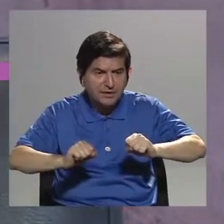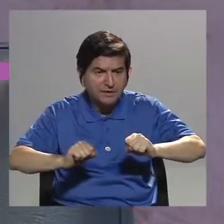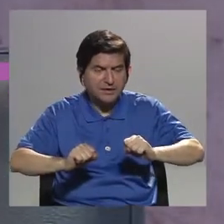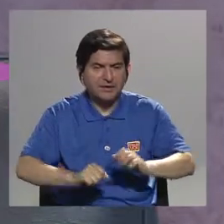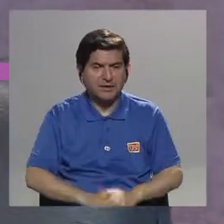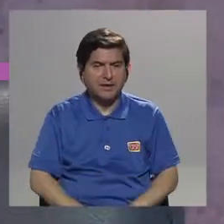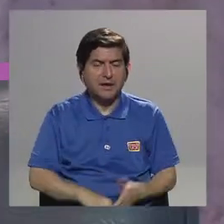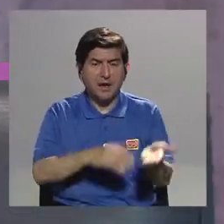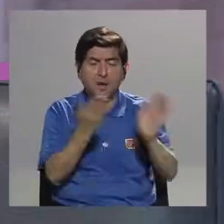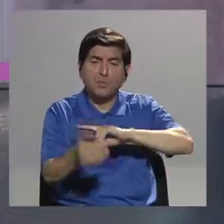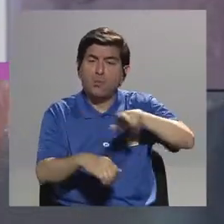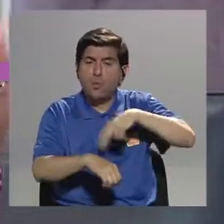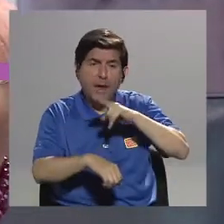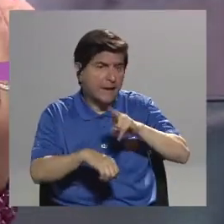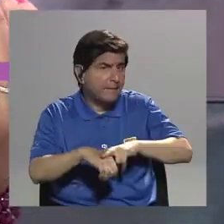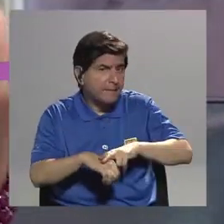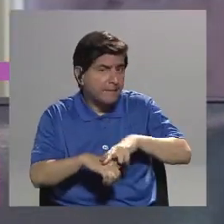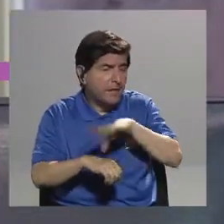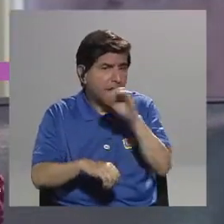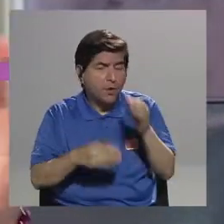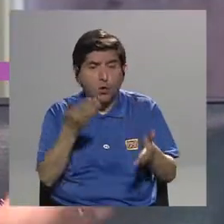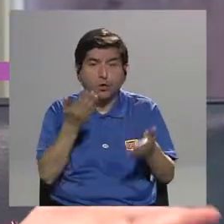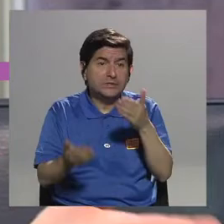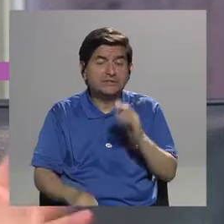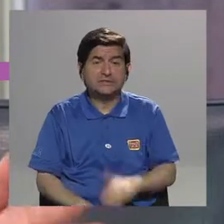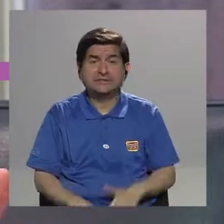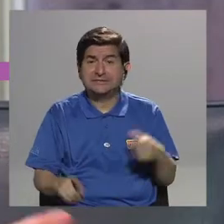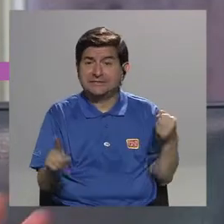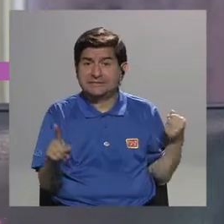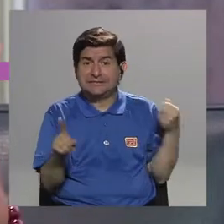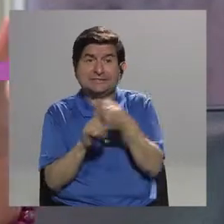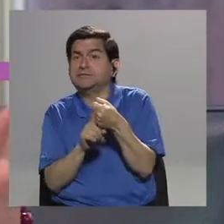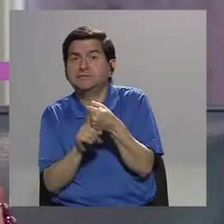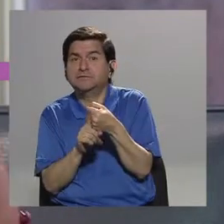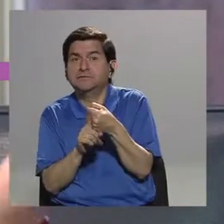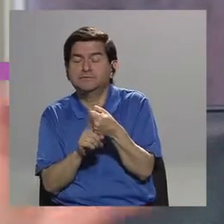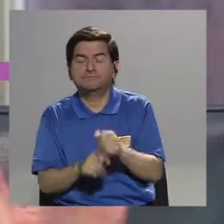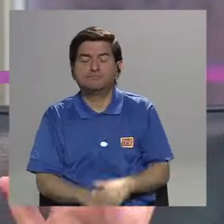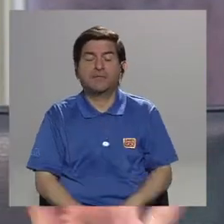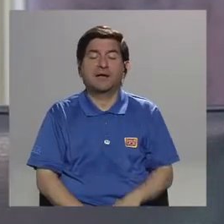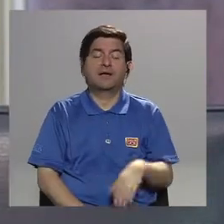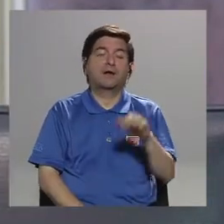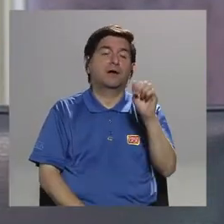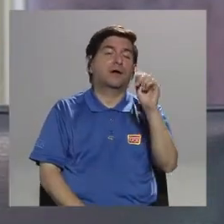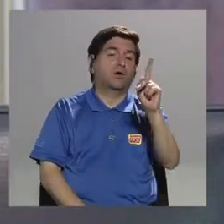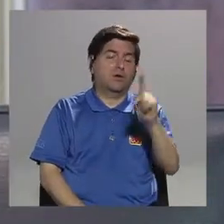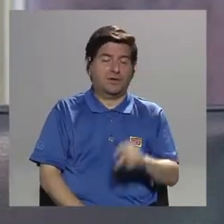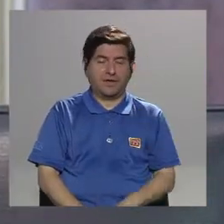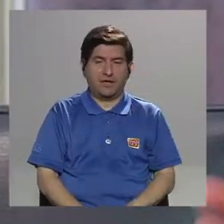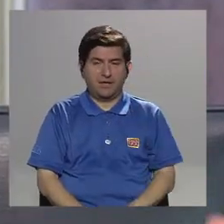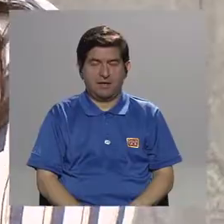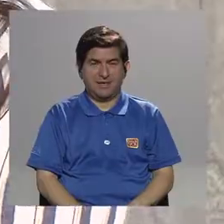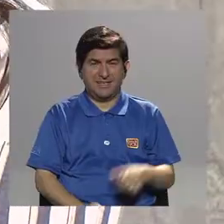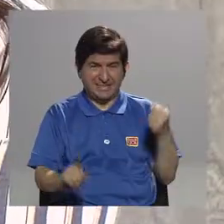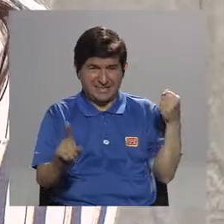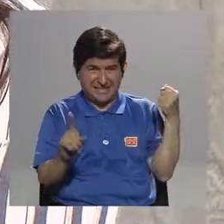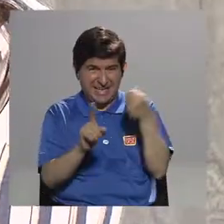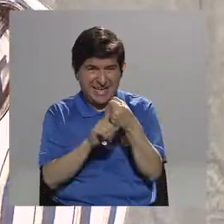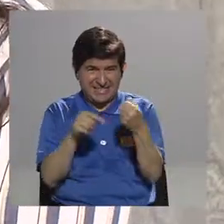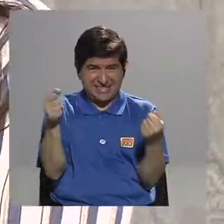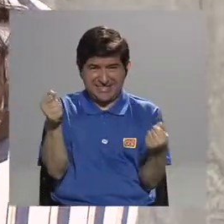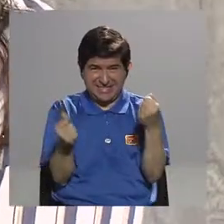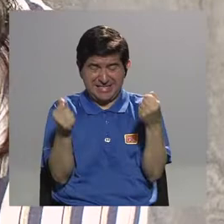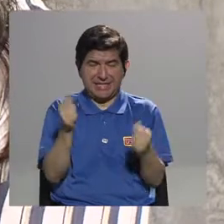ver, tienen que ser muerte natural o puede ser, digamos, con un accidente trágico? Sí, si fuera como un accidente de